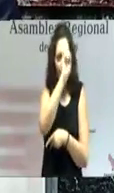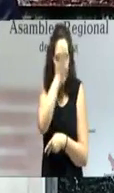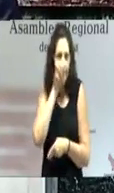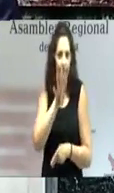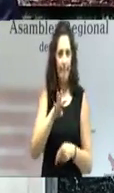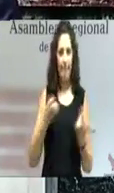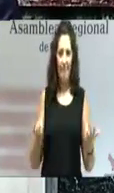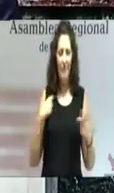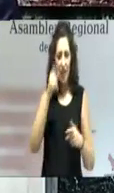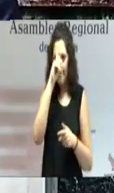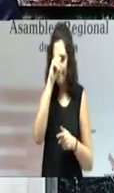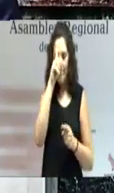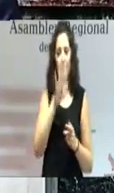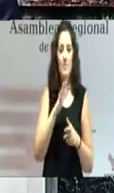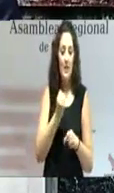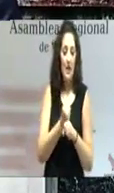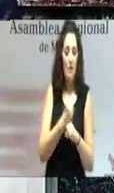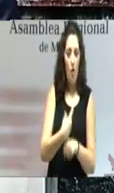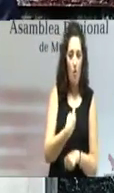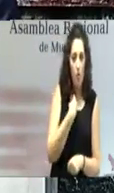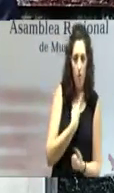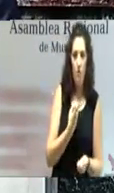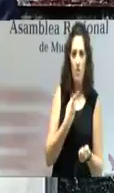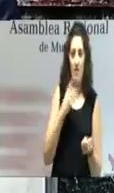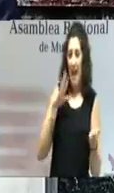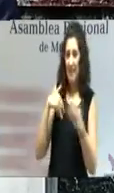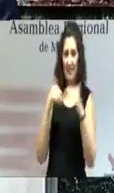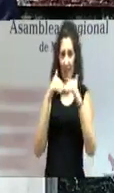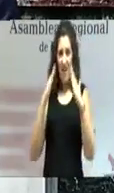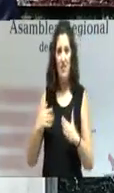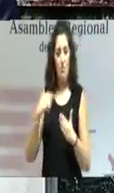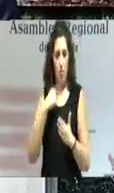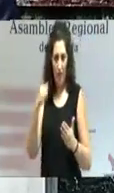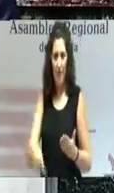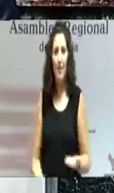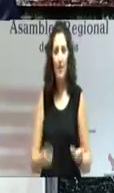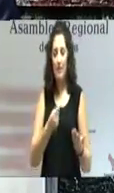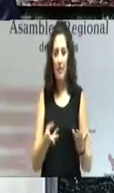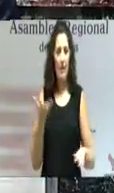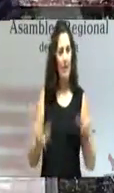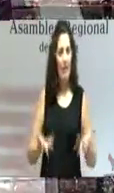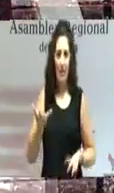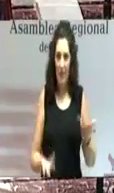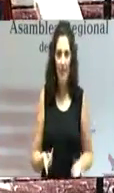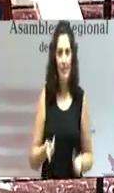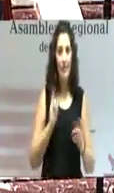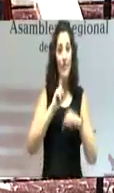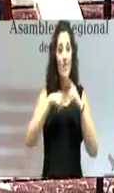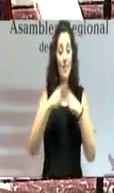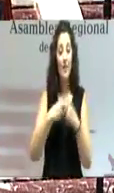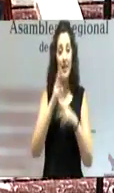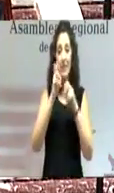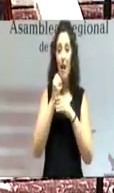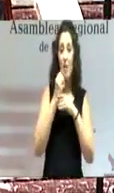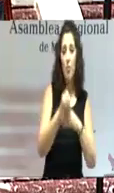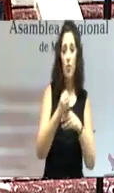ya podían perder su empleo y muchos hasta su vivienda. Familias que precisaban el apoyo